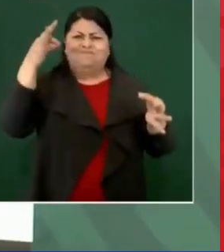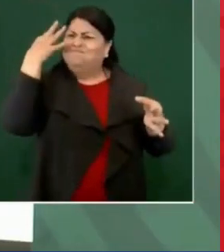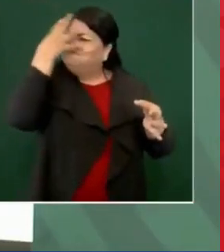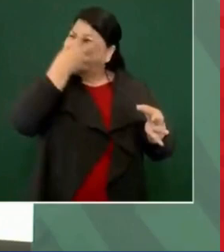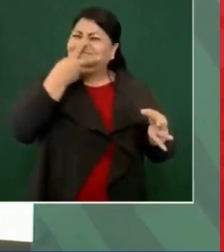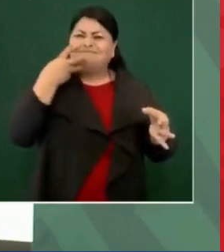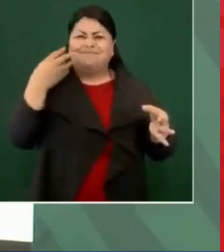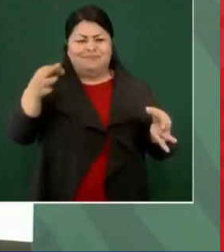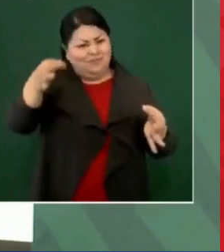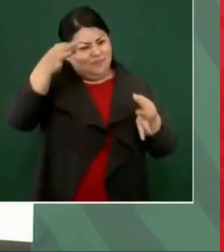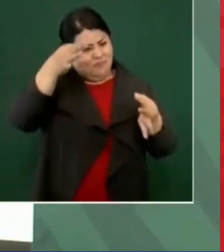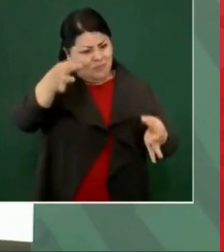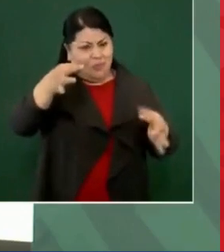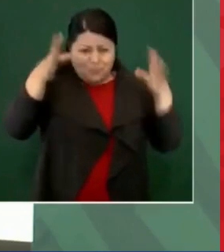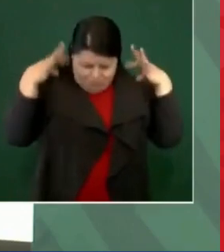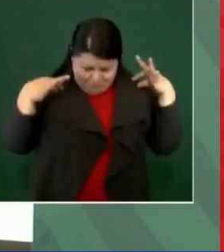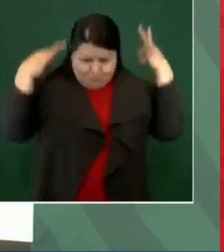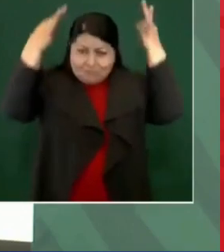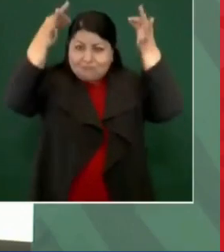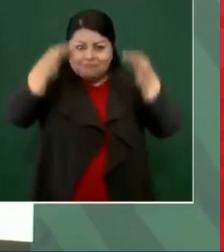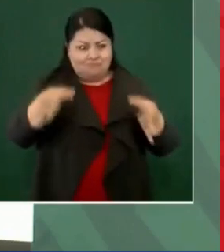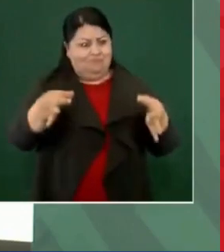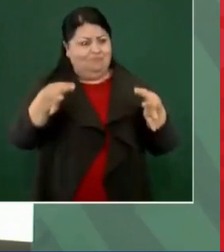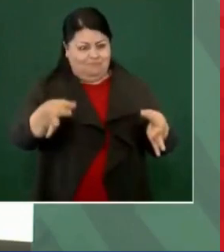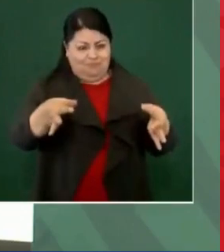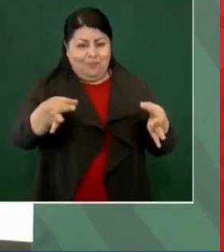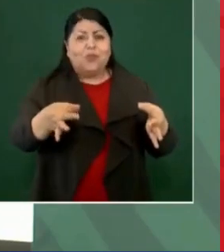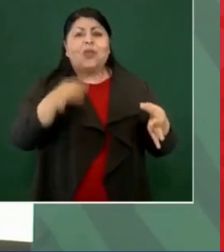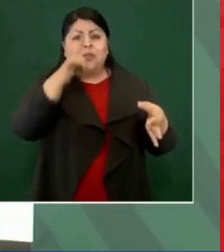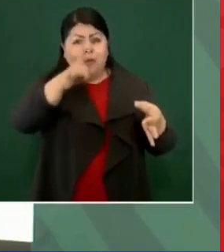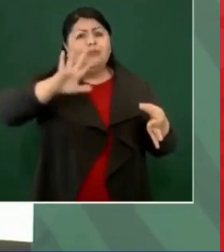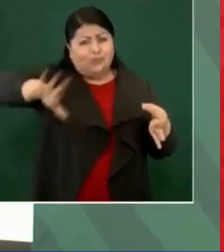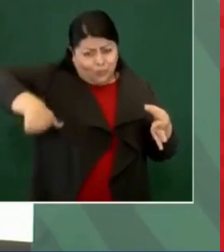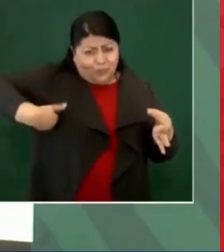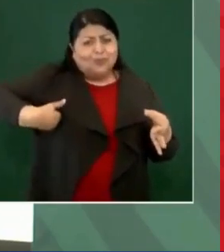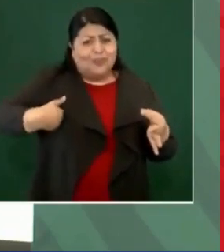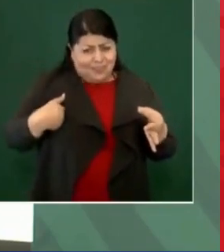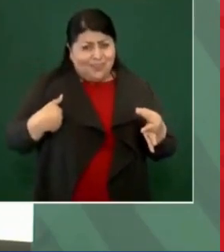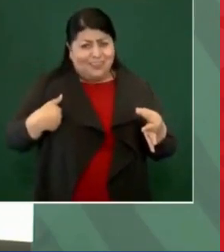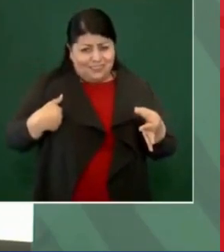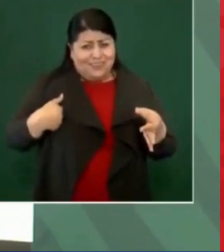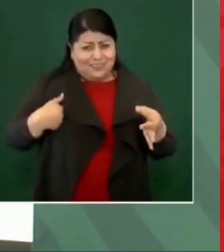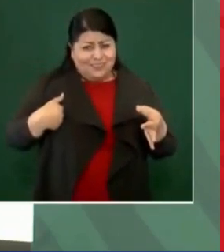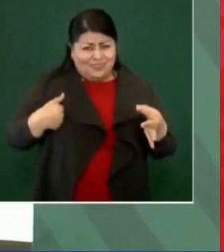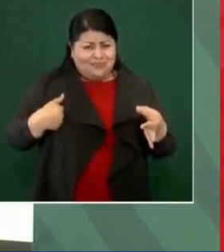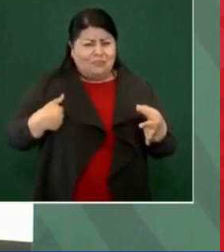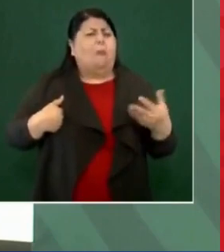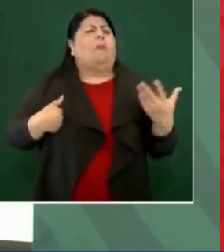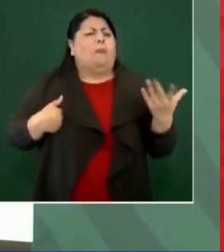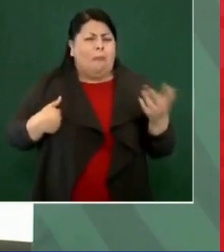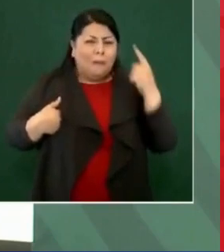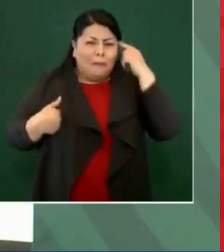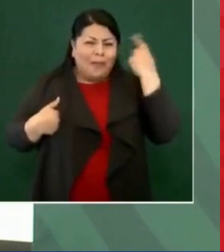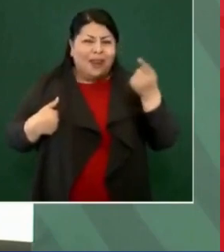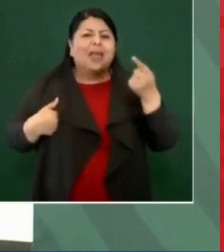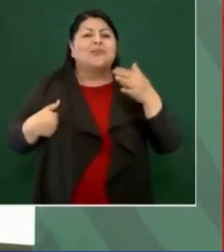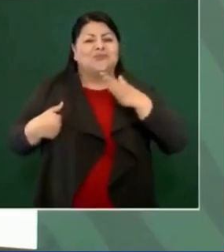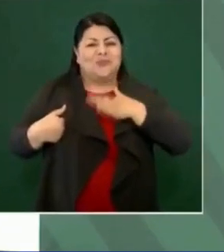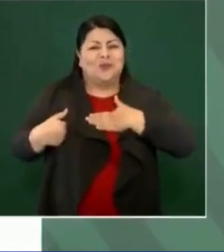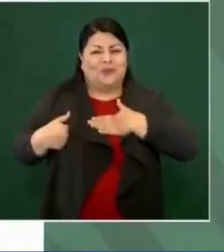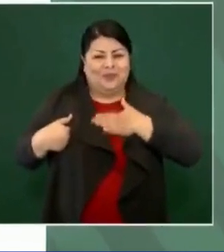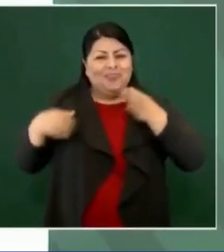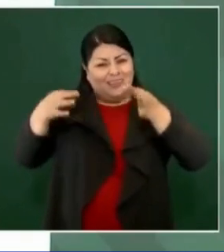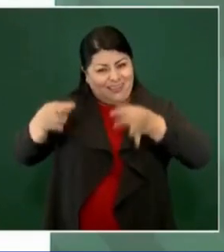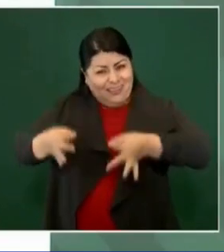y los tengo guardados para entregarlos